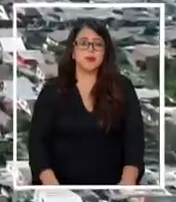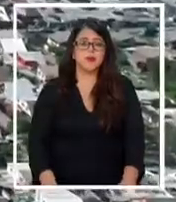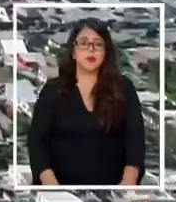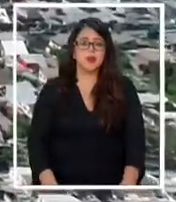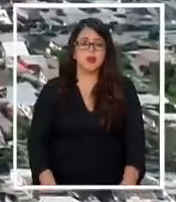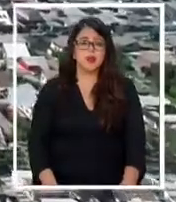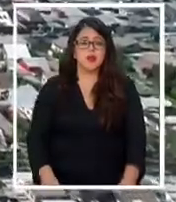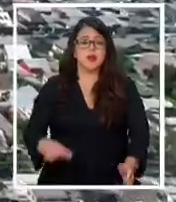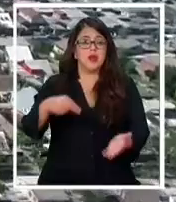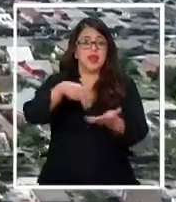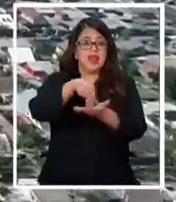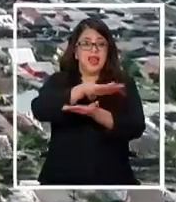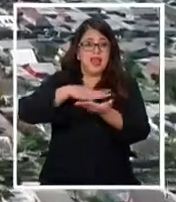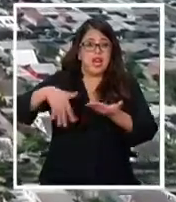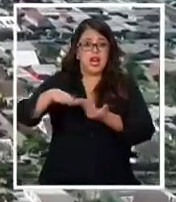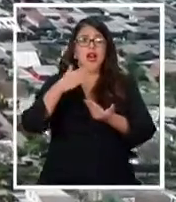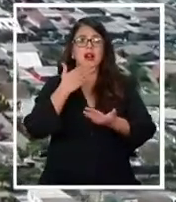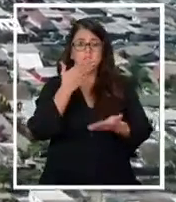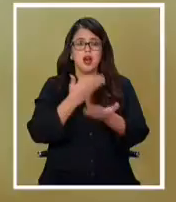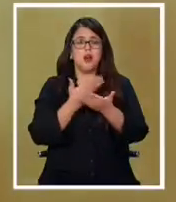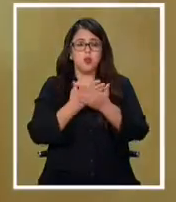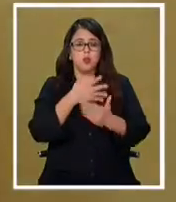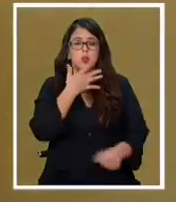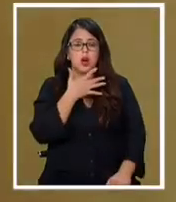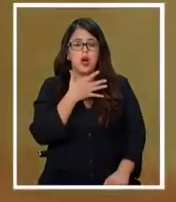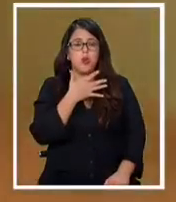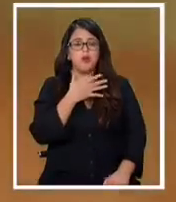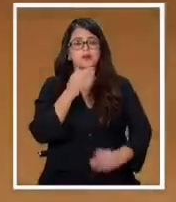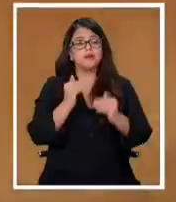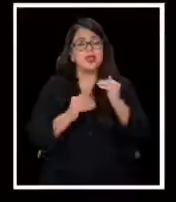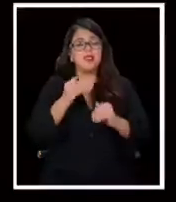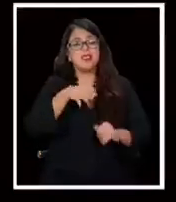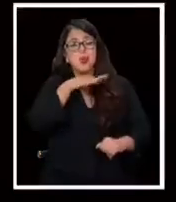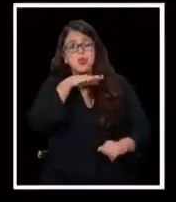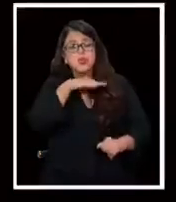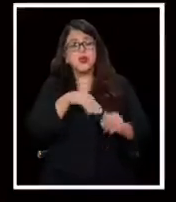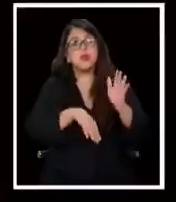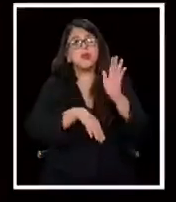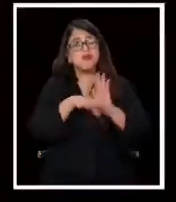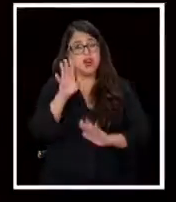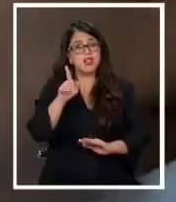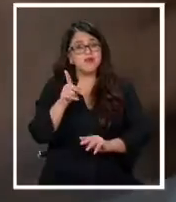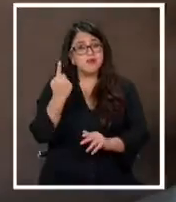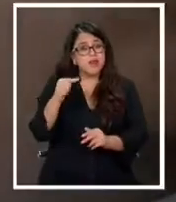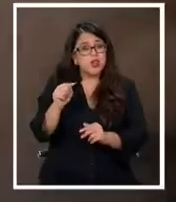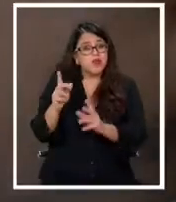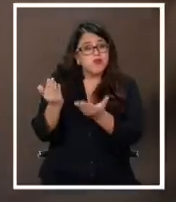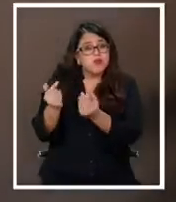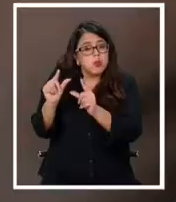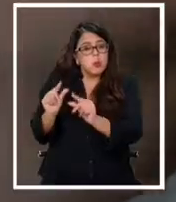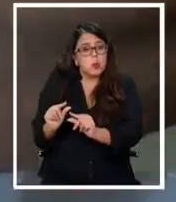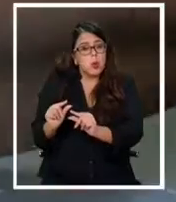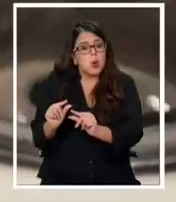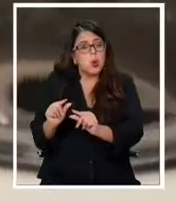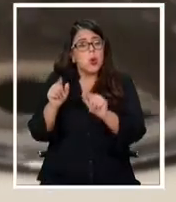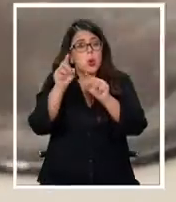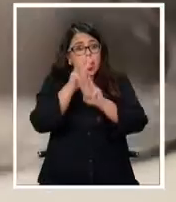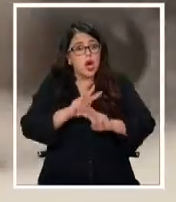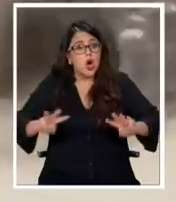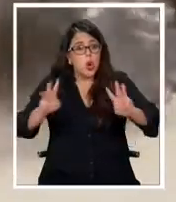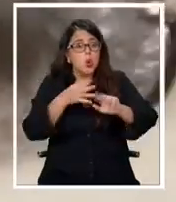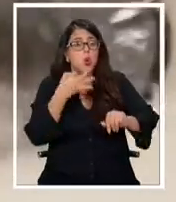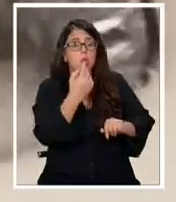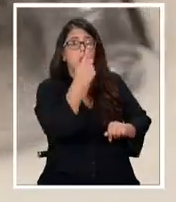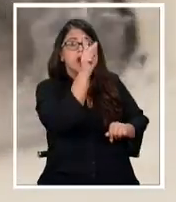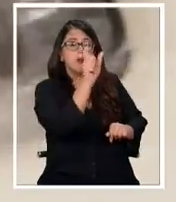Pero en la ciudad también se puede aprovechar el agua. Muchas veces usamos más de lo que realmente necesitamos. Según Naciones Unidas,